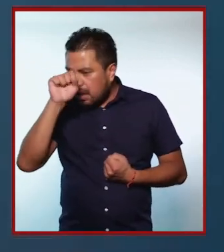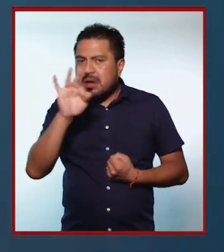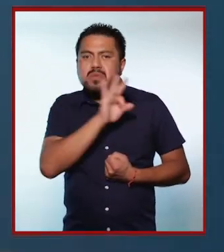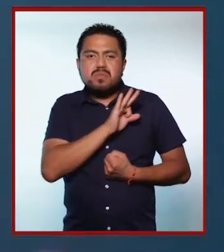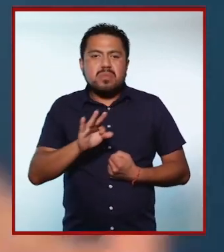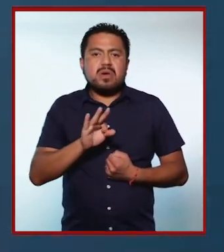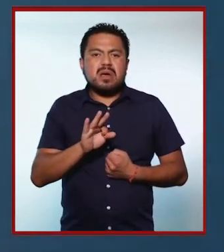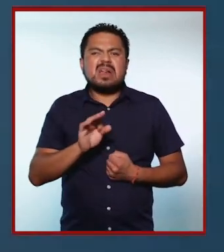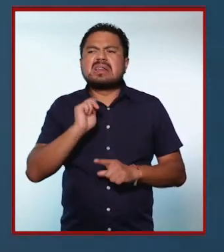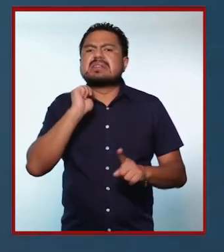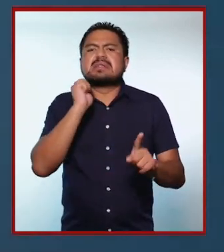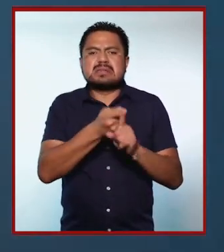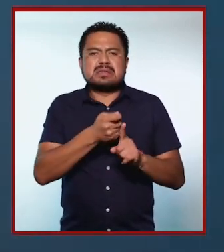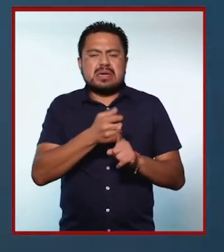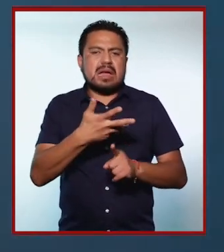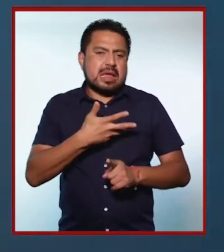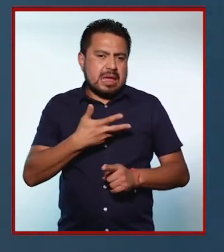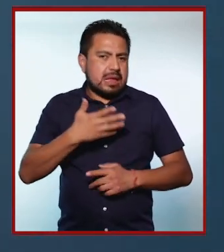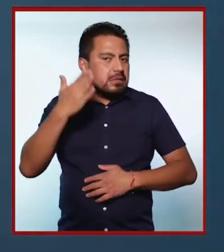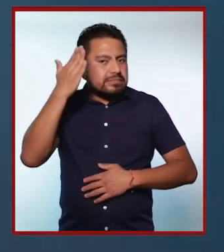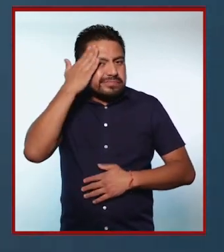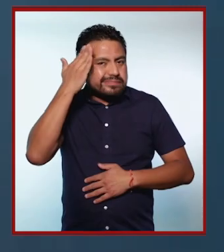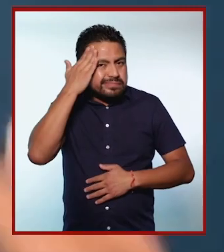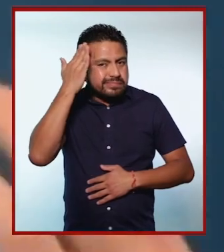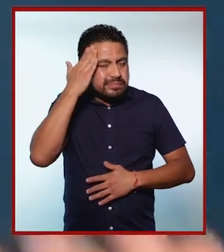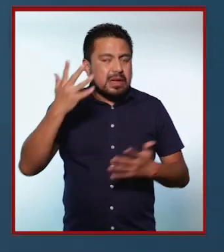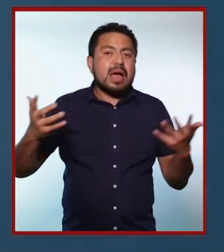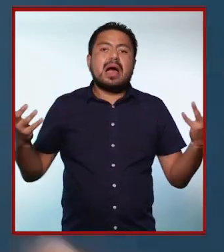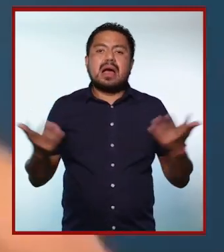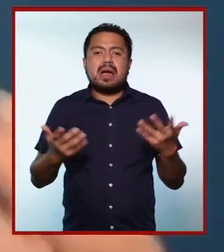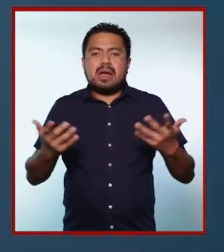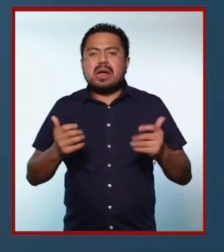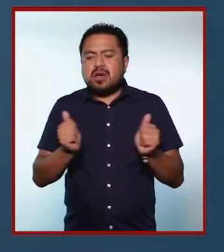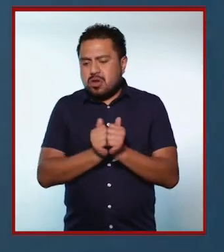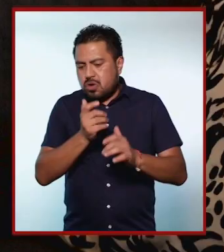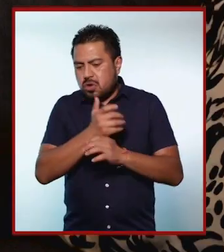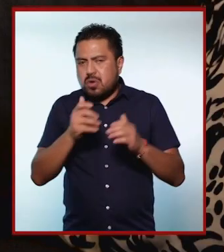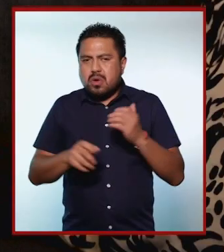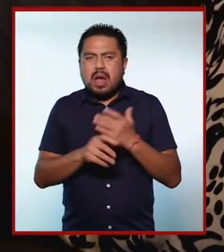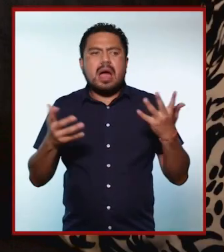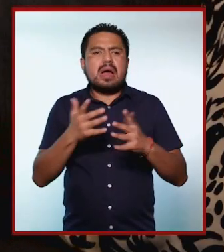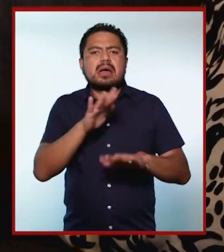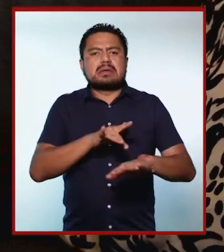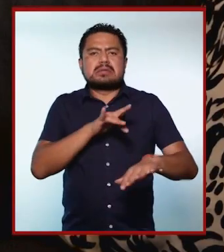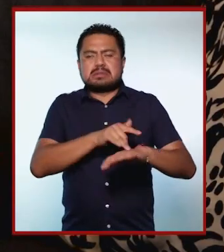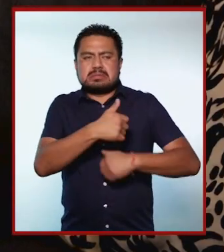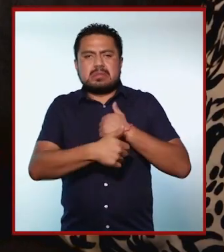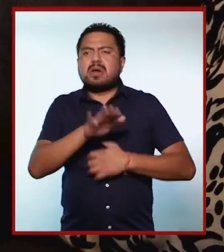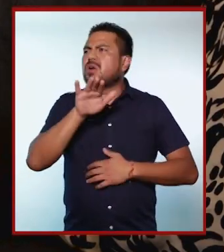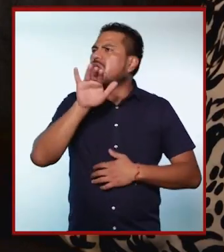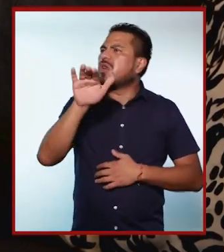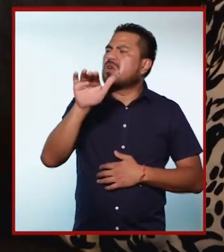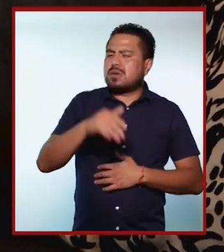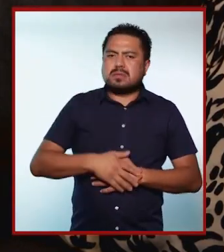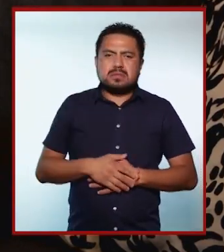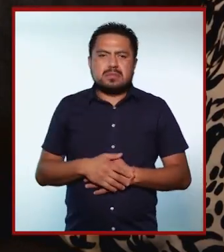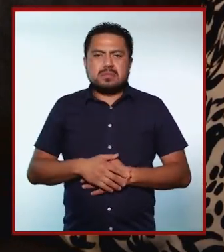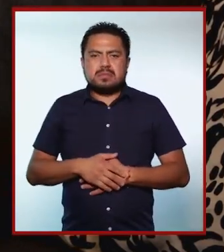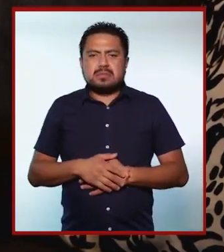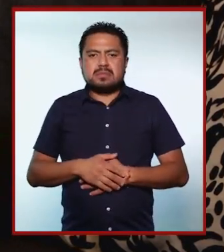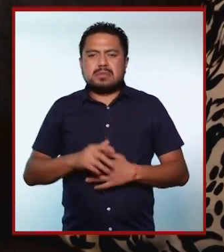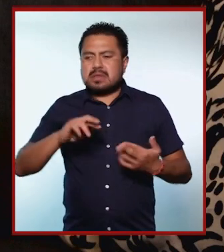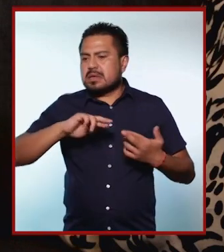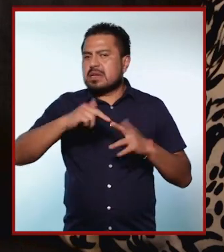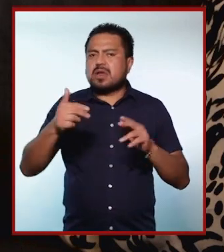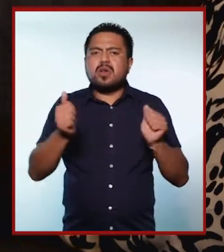20 de que yo era posible y que tenía la capacidad de hacer ciertas cosas y de llegar a cierto nivel. Y, oye, Paulina,